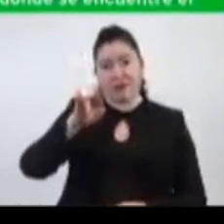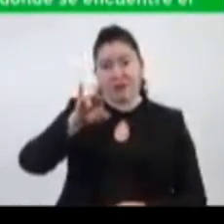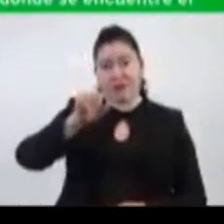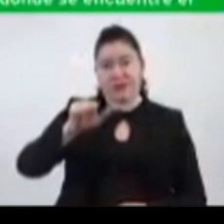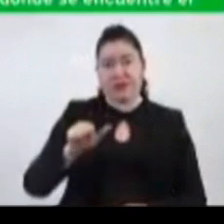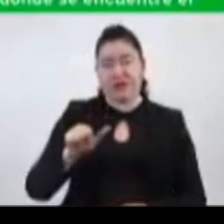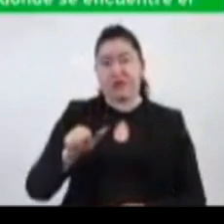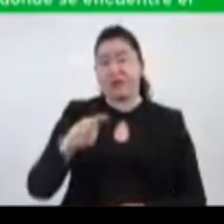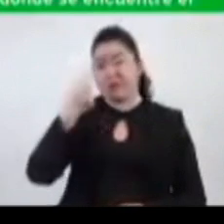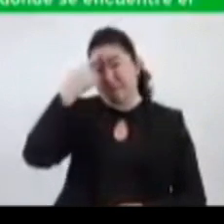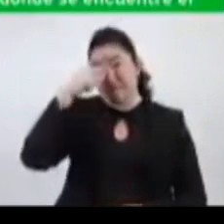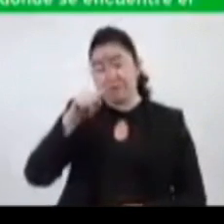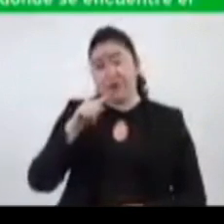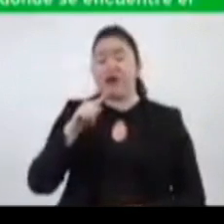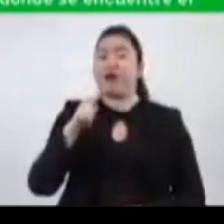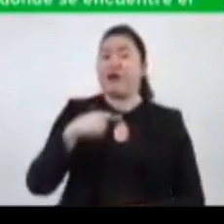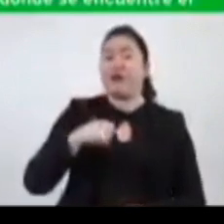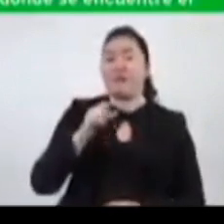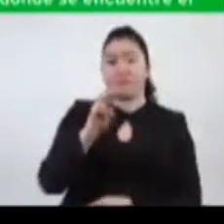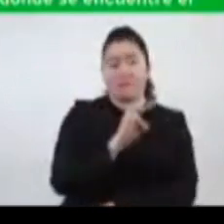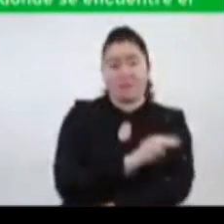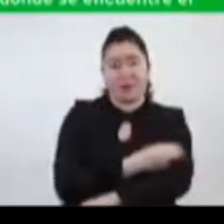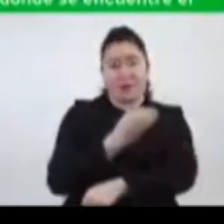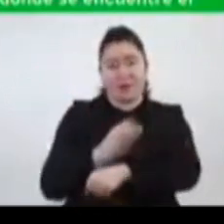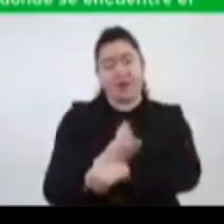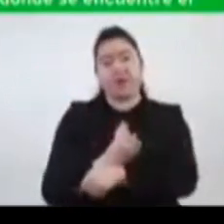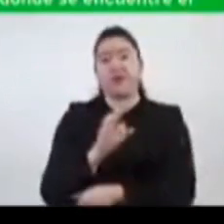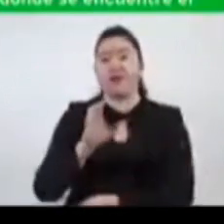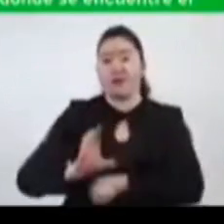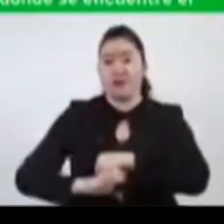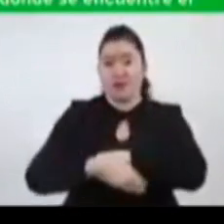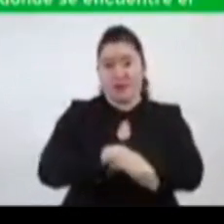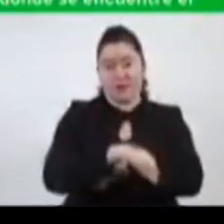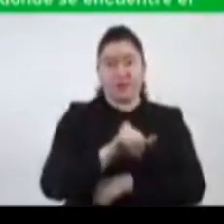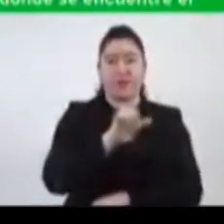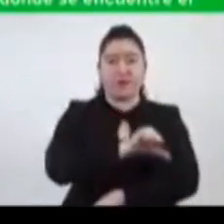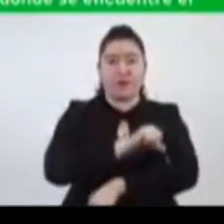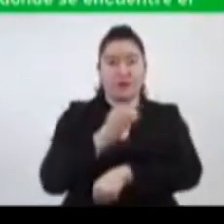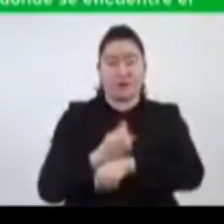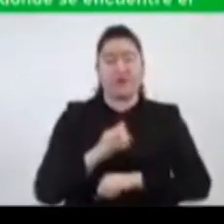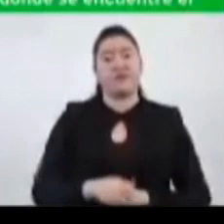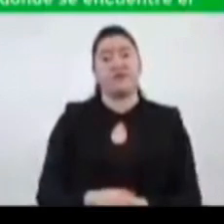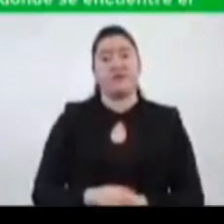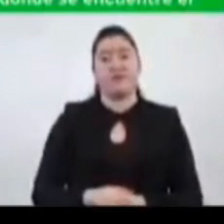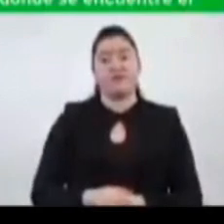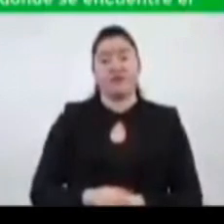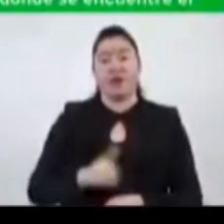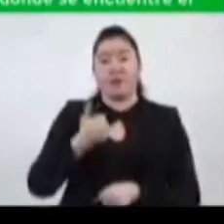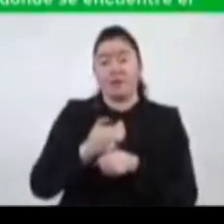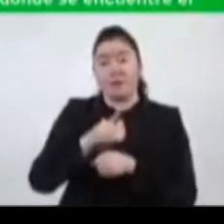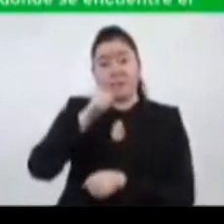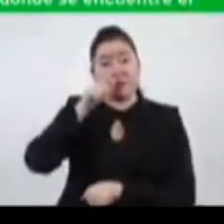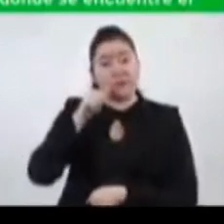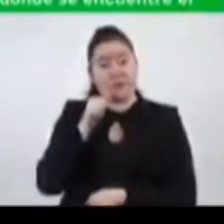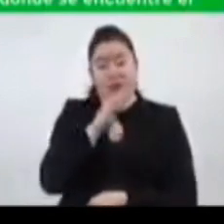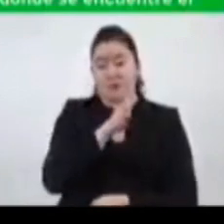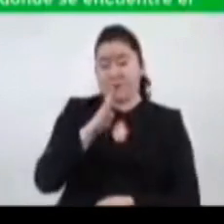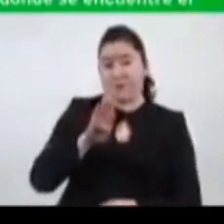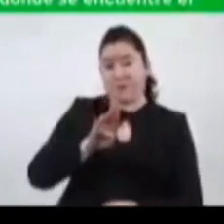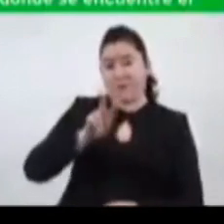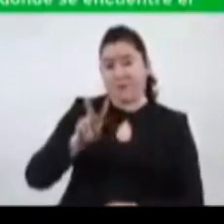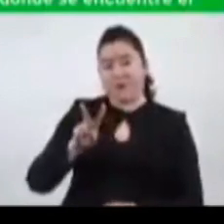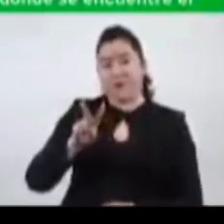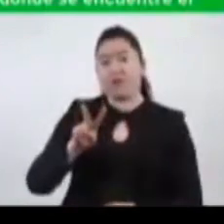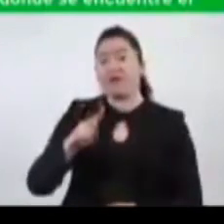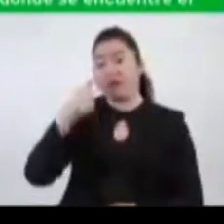Teresa, para quien lo hacen Magdalena Contreras, Coajimalpa y Álvaro Obregón. La Escuela Primaria Benito Juárez y la